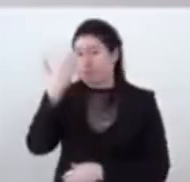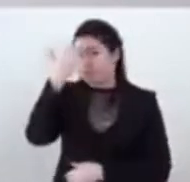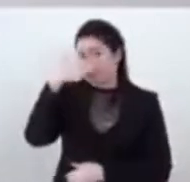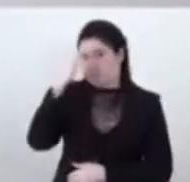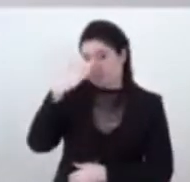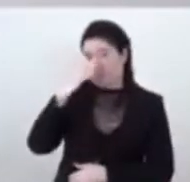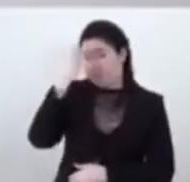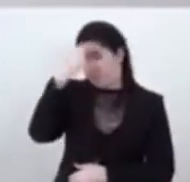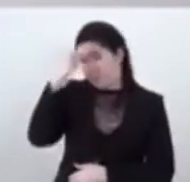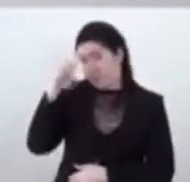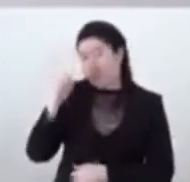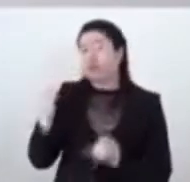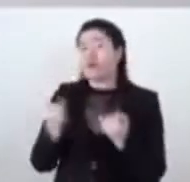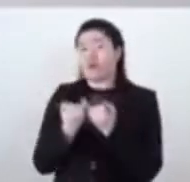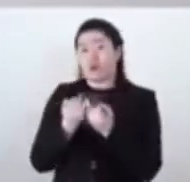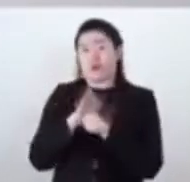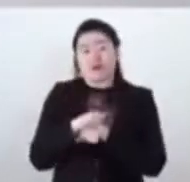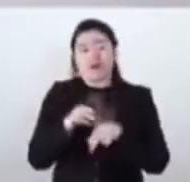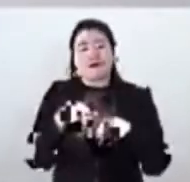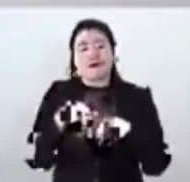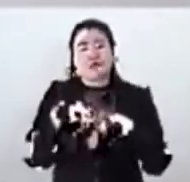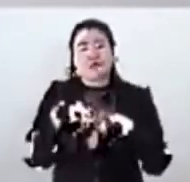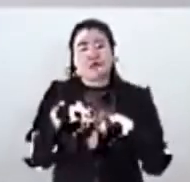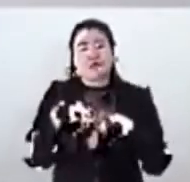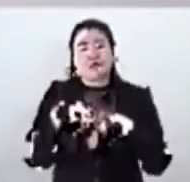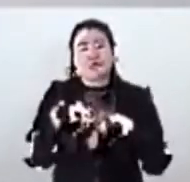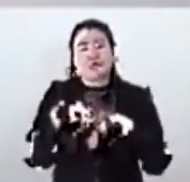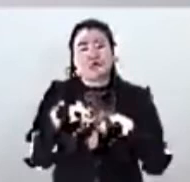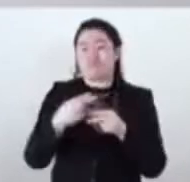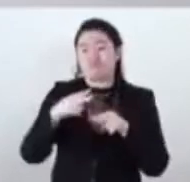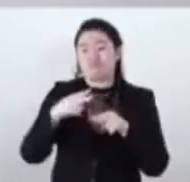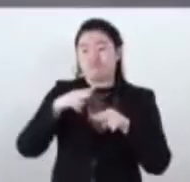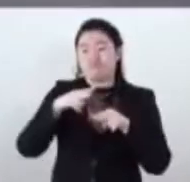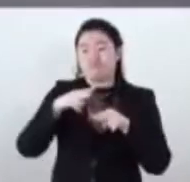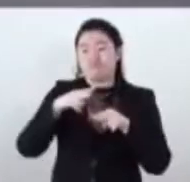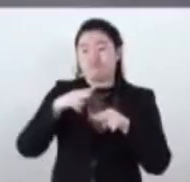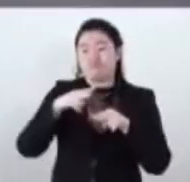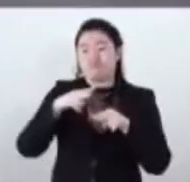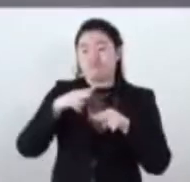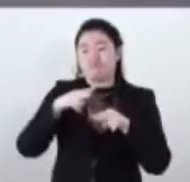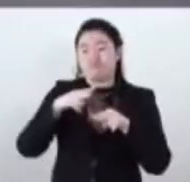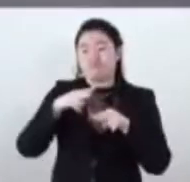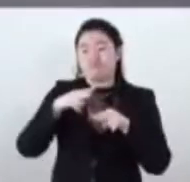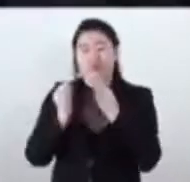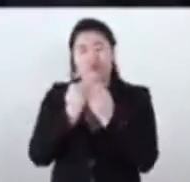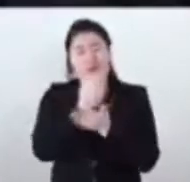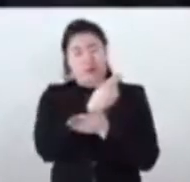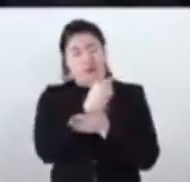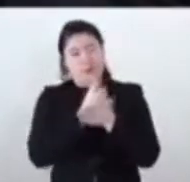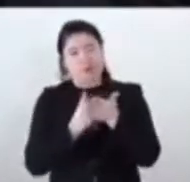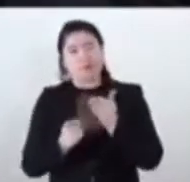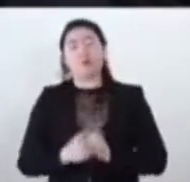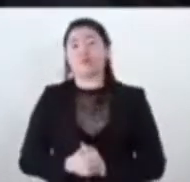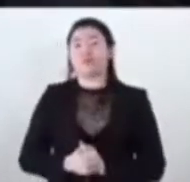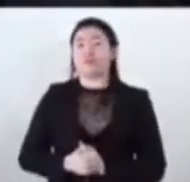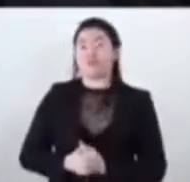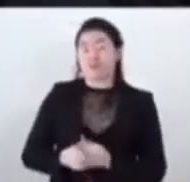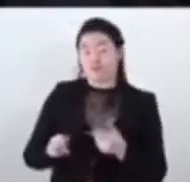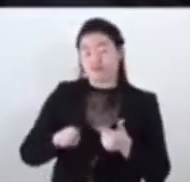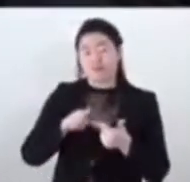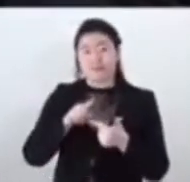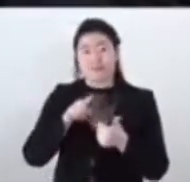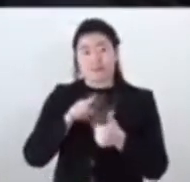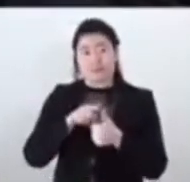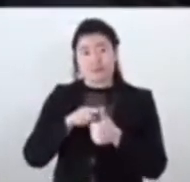de líneas de metro, marcha tipo, implantación de vías y su trazo geométrico. Y el ingeniero José